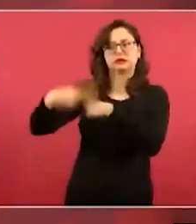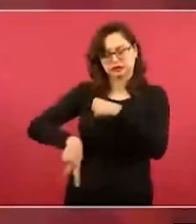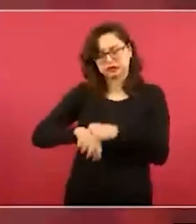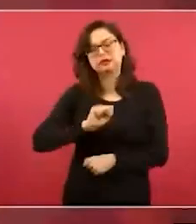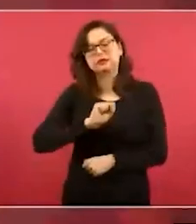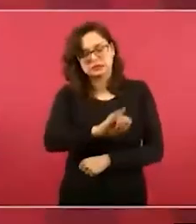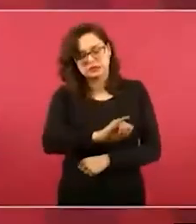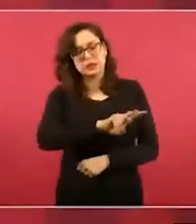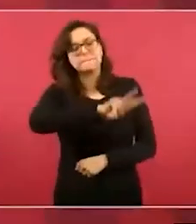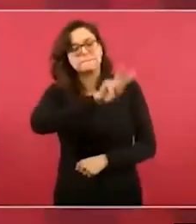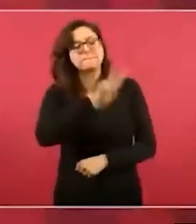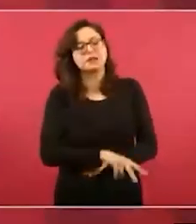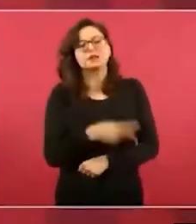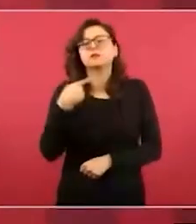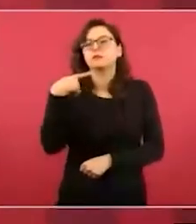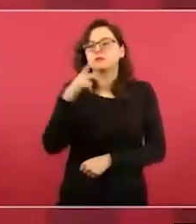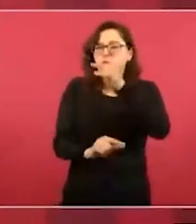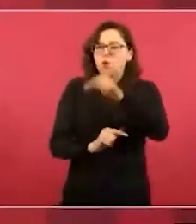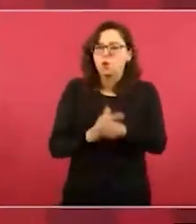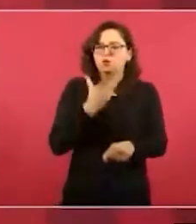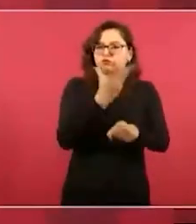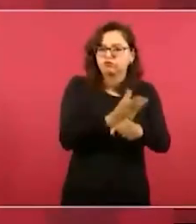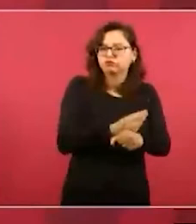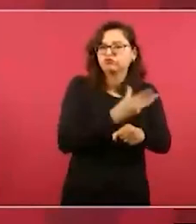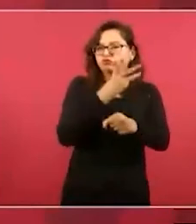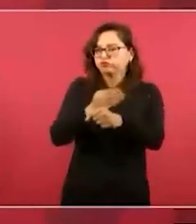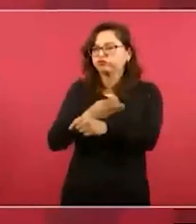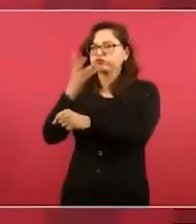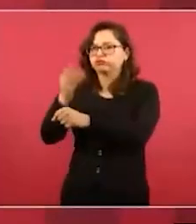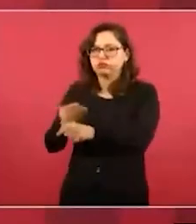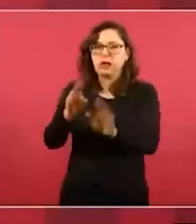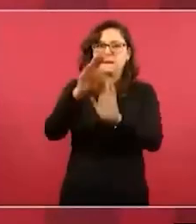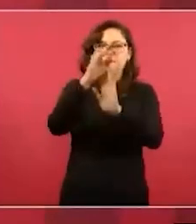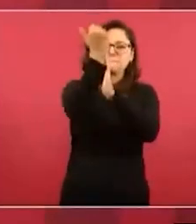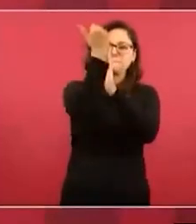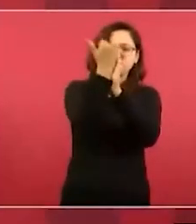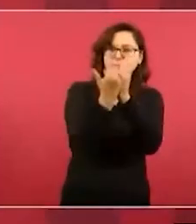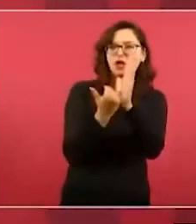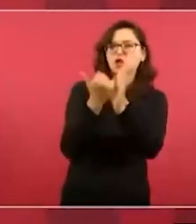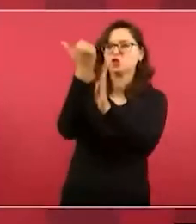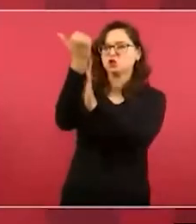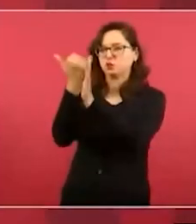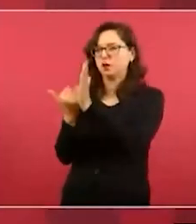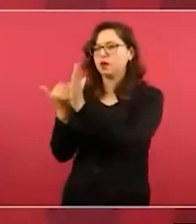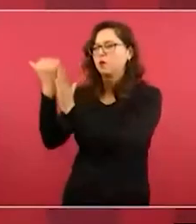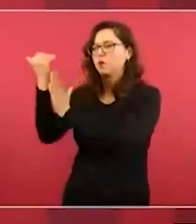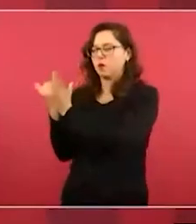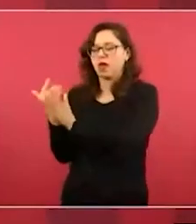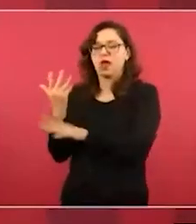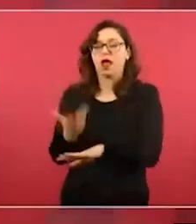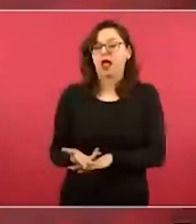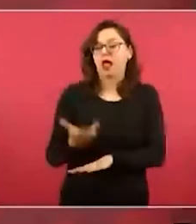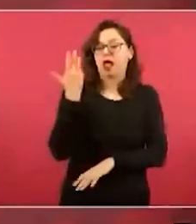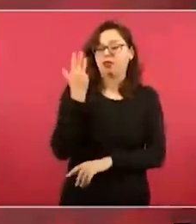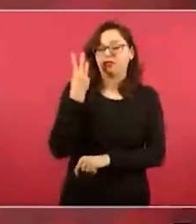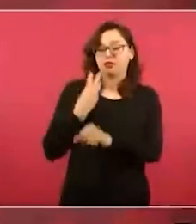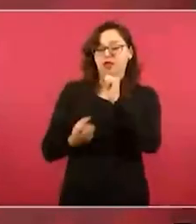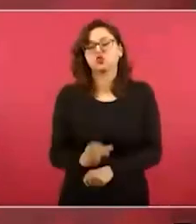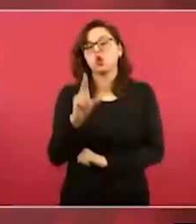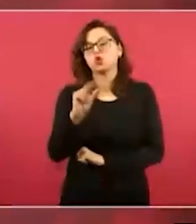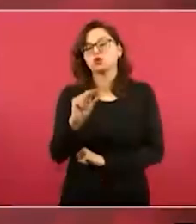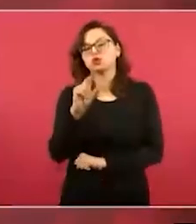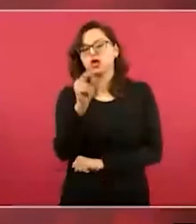Hemos ido atendiendo Este problema Recuerdo muy bien Cuando visité 80 hospitales Del INSS